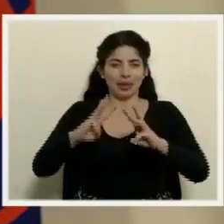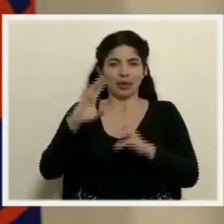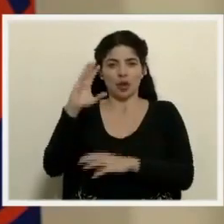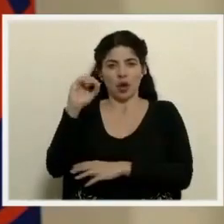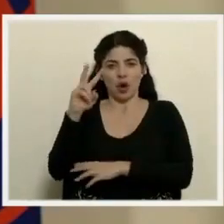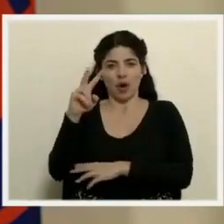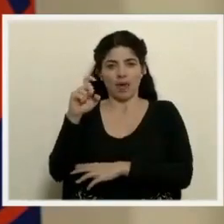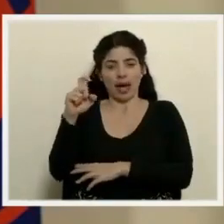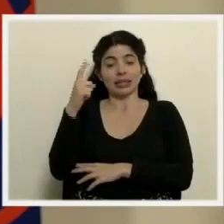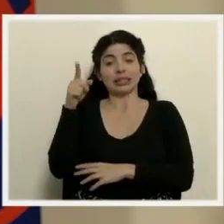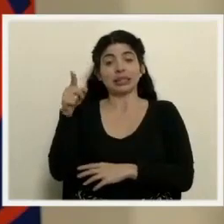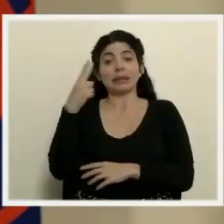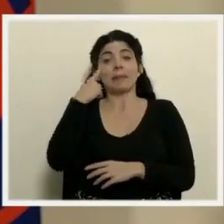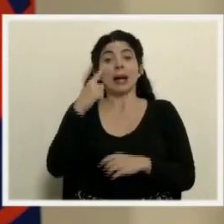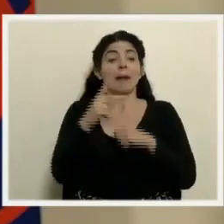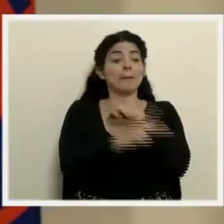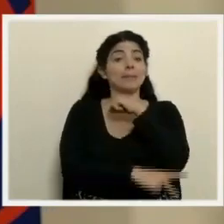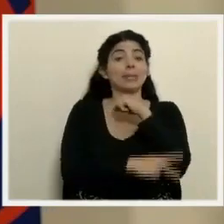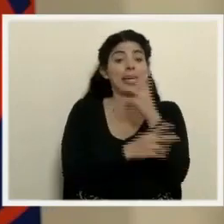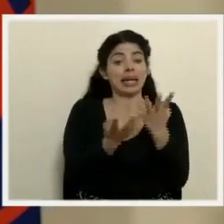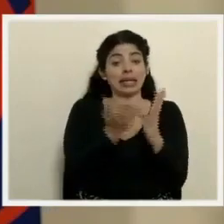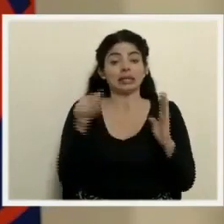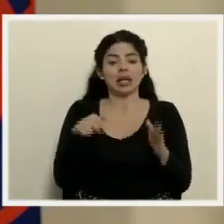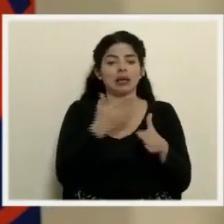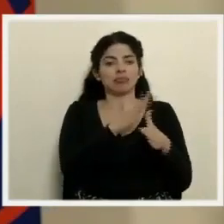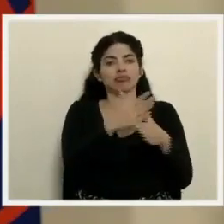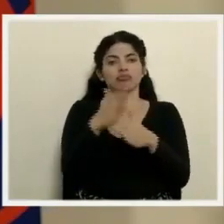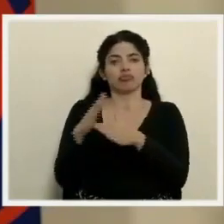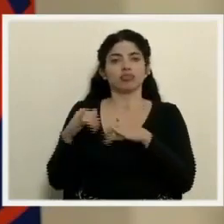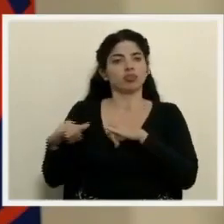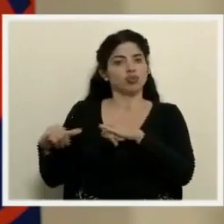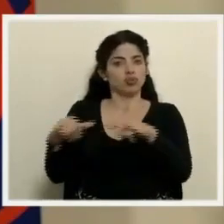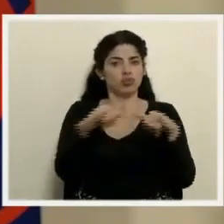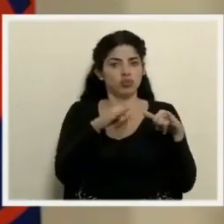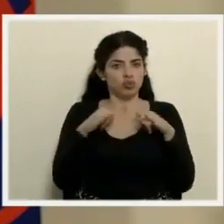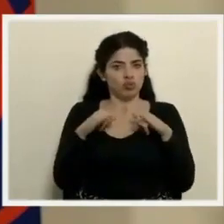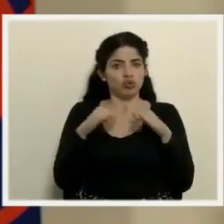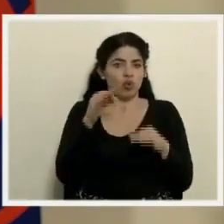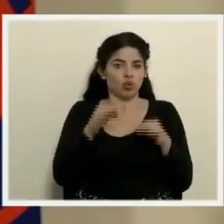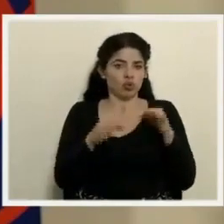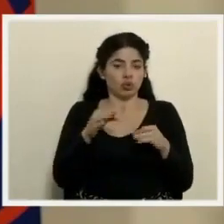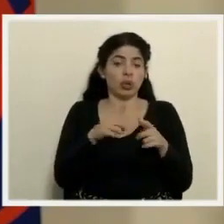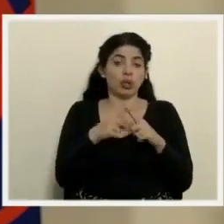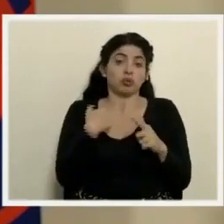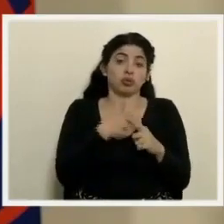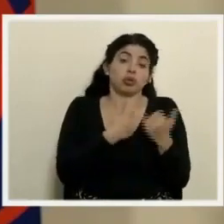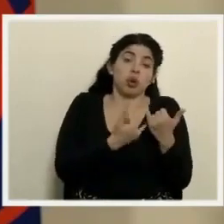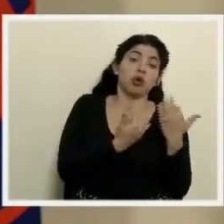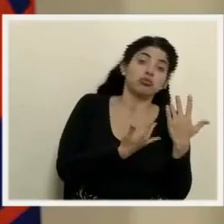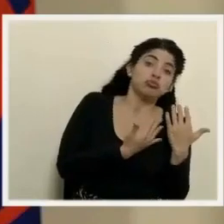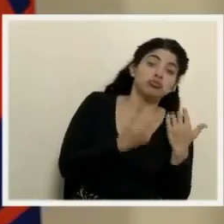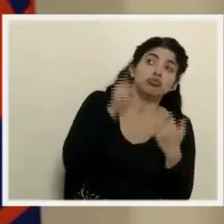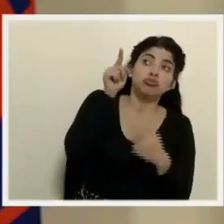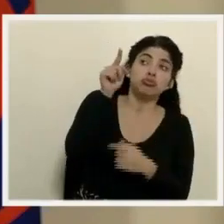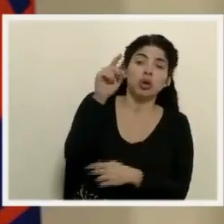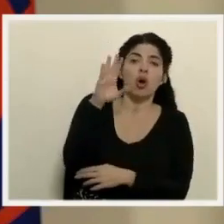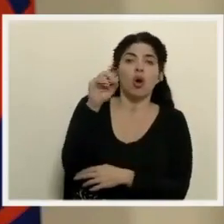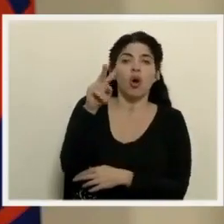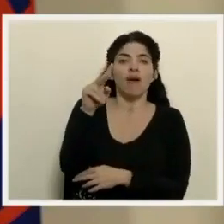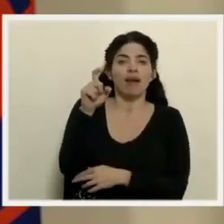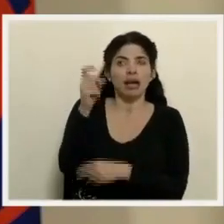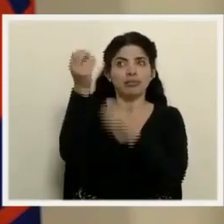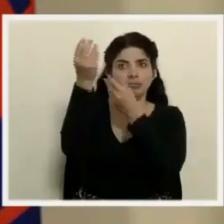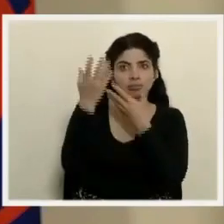acceso equitativo de todos los países a las vacunas. Por lo tanto, estamos a la espera de la comunicación por esa vía y la